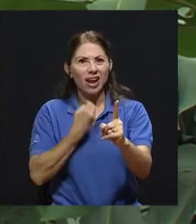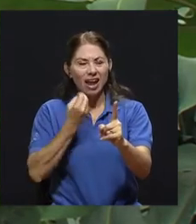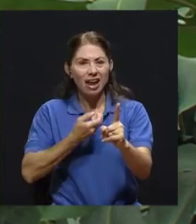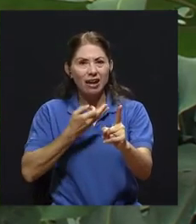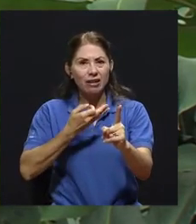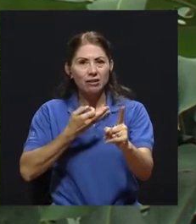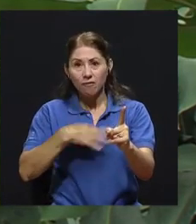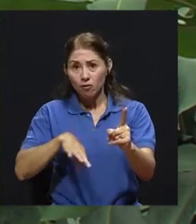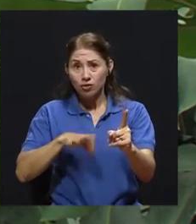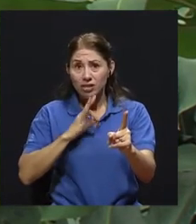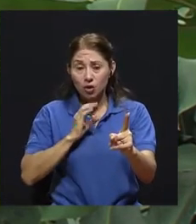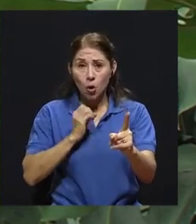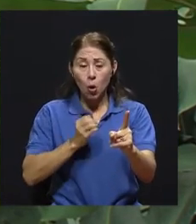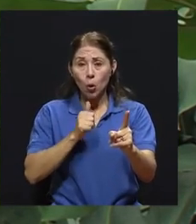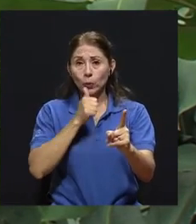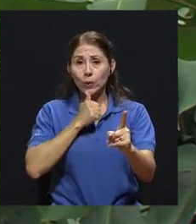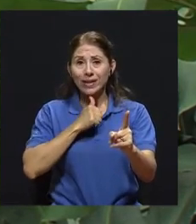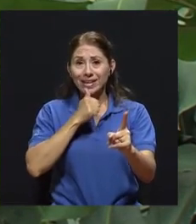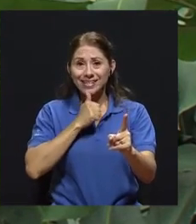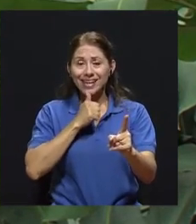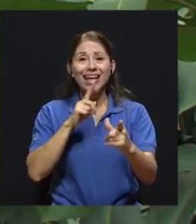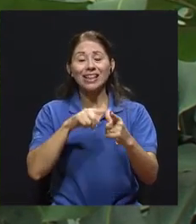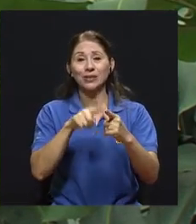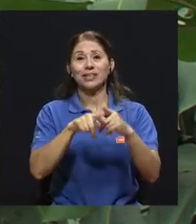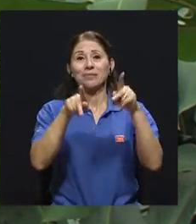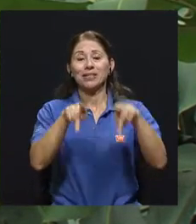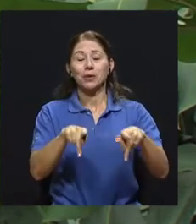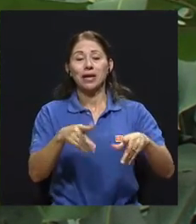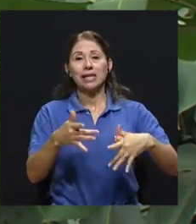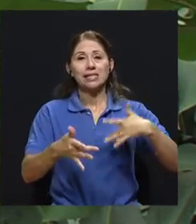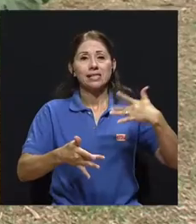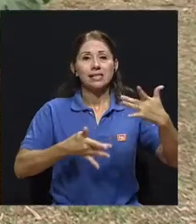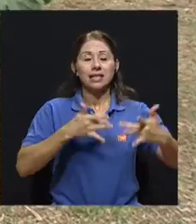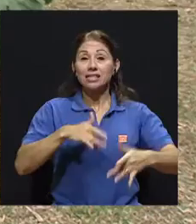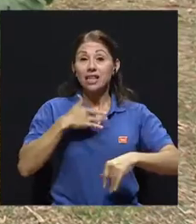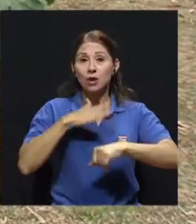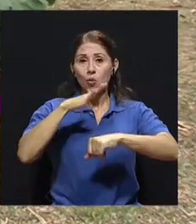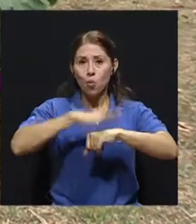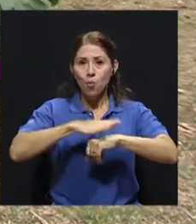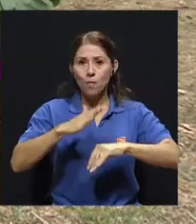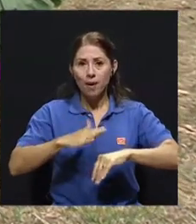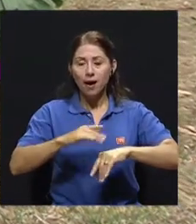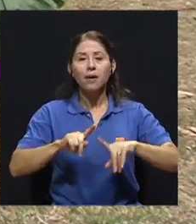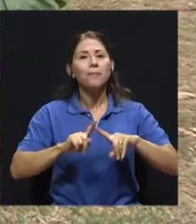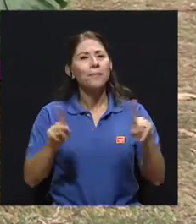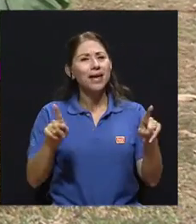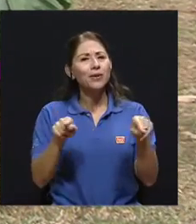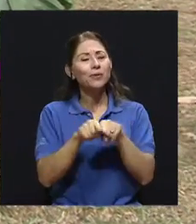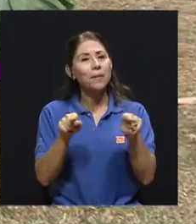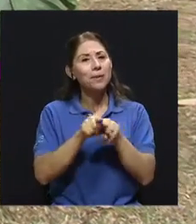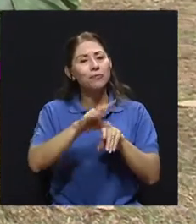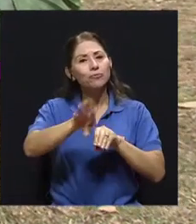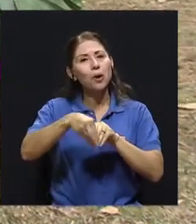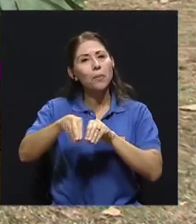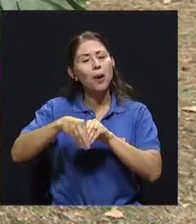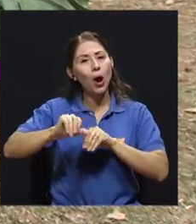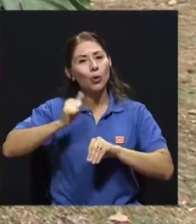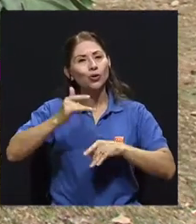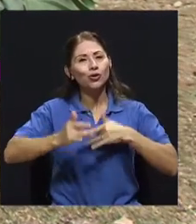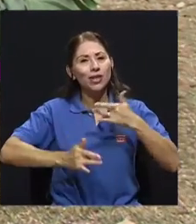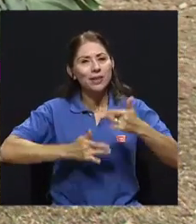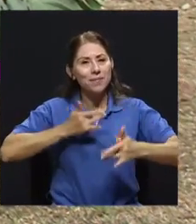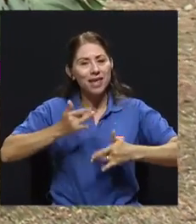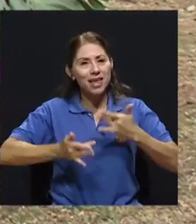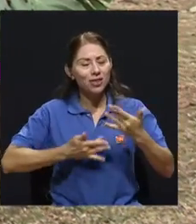Entonces puede venir dentro de esta misma ambivalencia un sentimiento de culpa, pero yo creo que se le suman otros sentimientos.